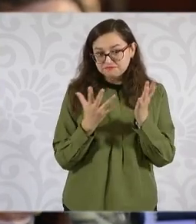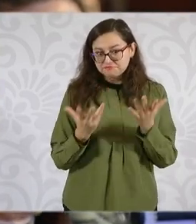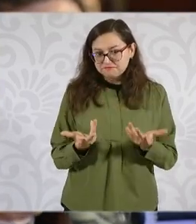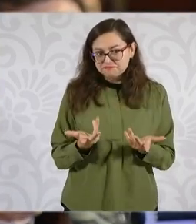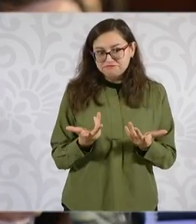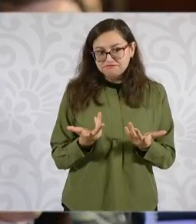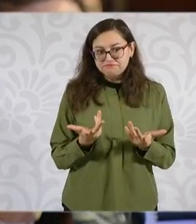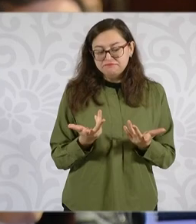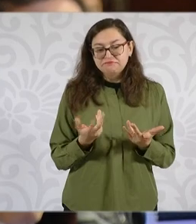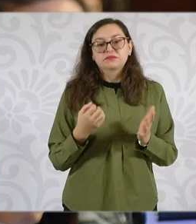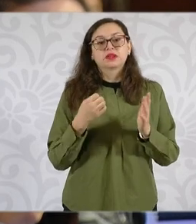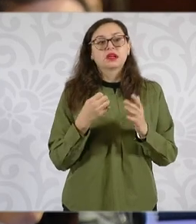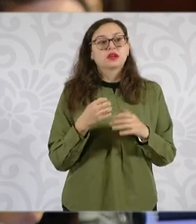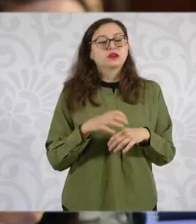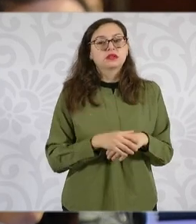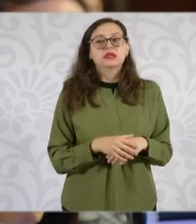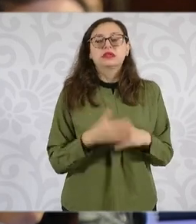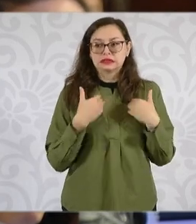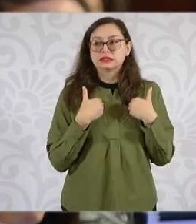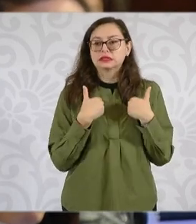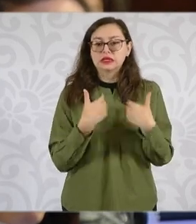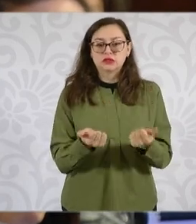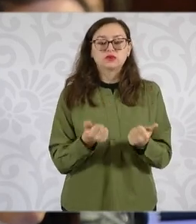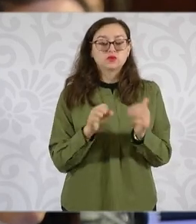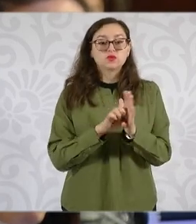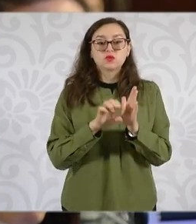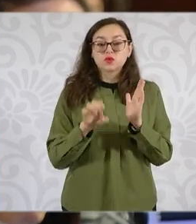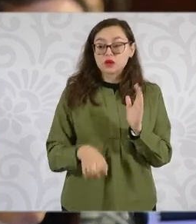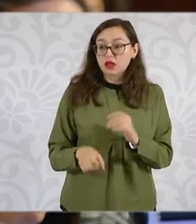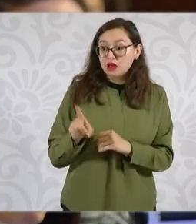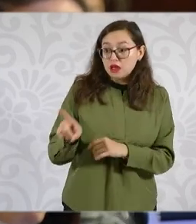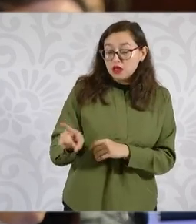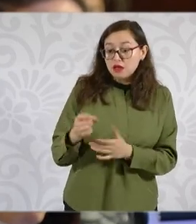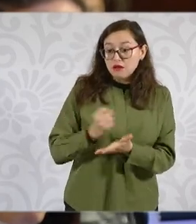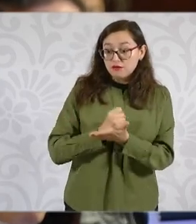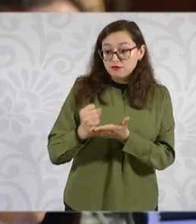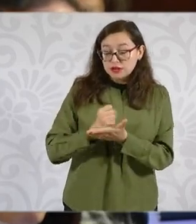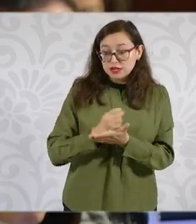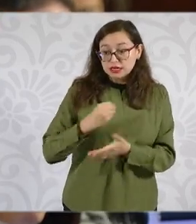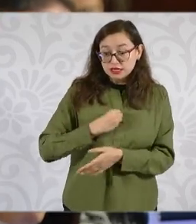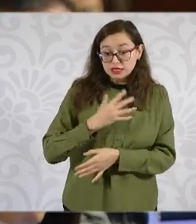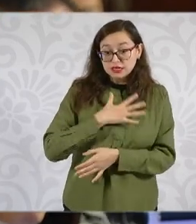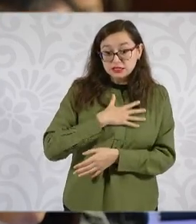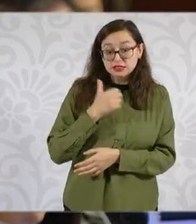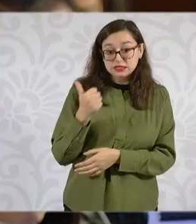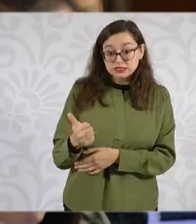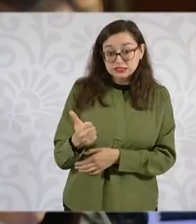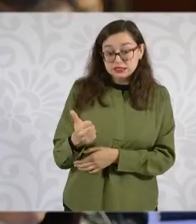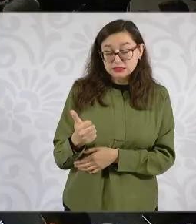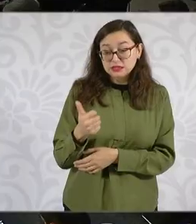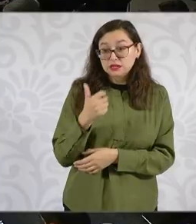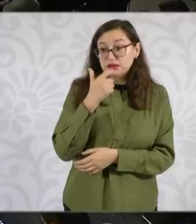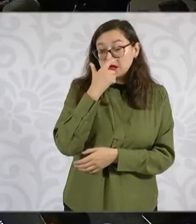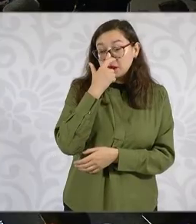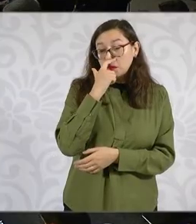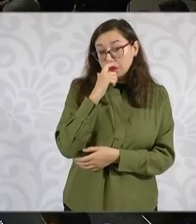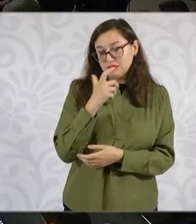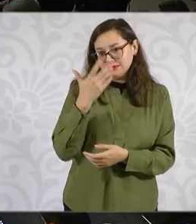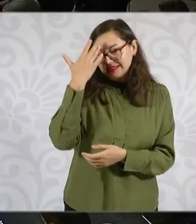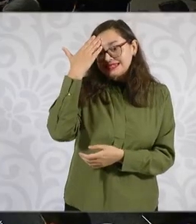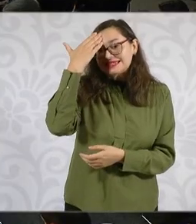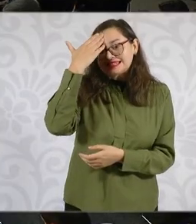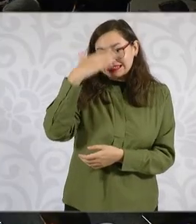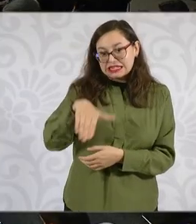Efectivamente, por ejemplo, Financiera para el Bienestar tiene un contacto a través de sus propias funciones